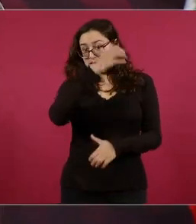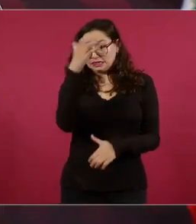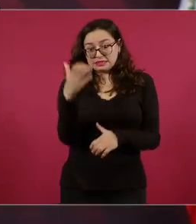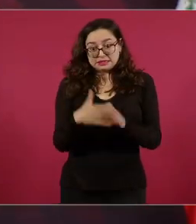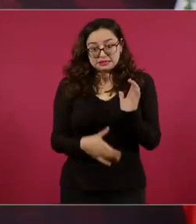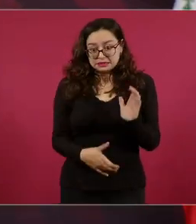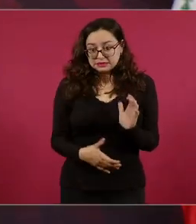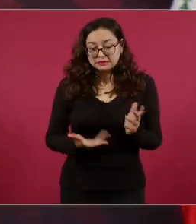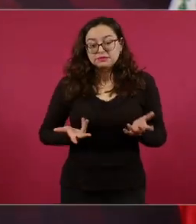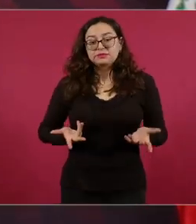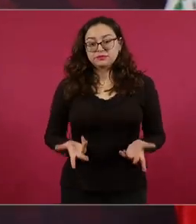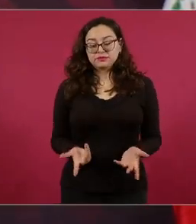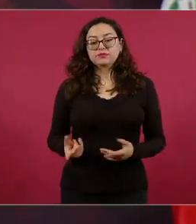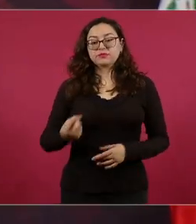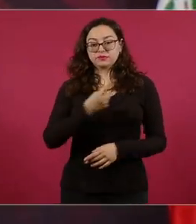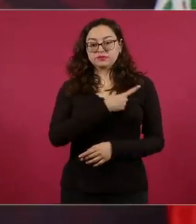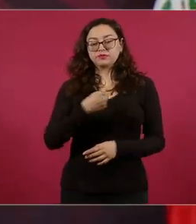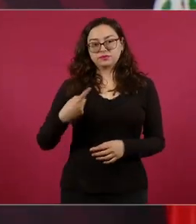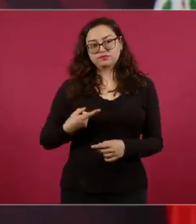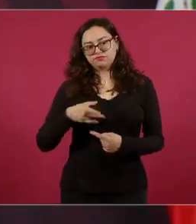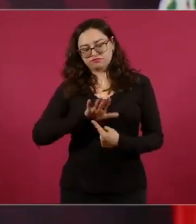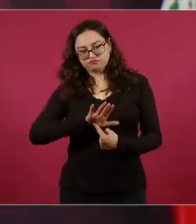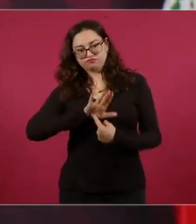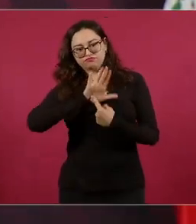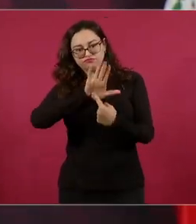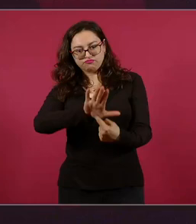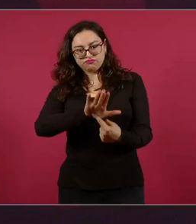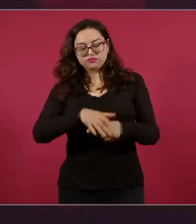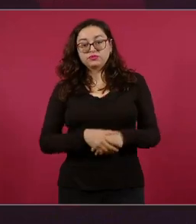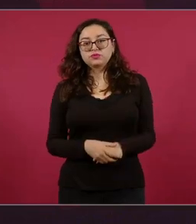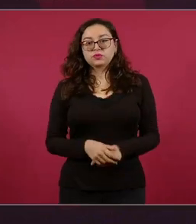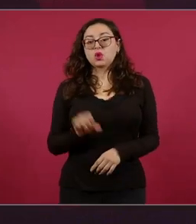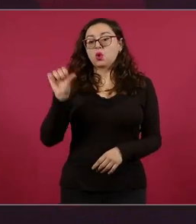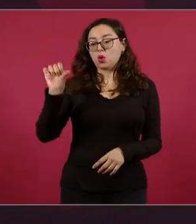secretario de Hacienda del Gobierno de México,